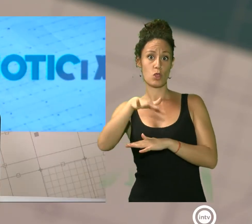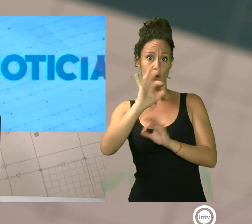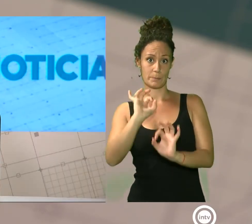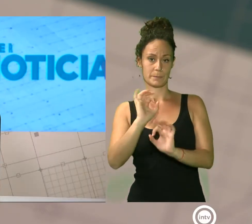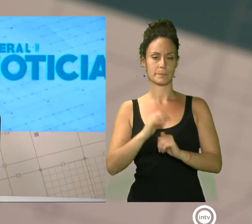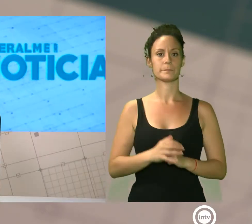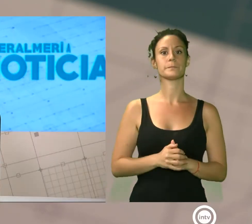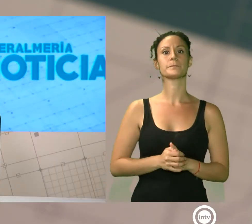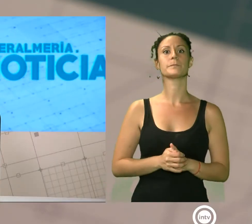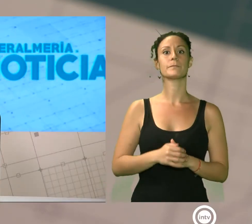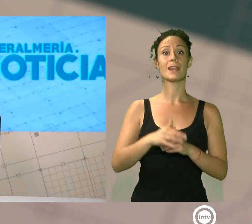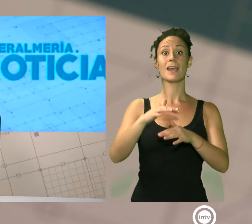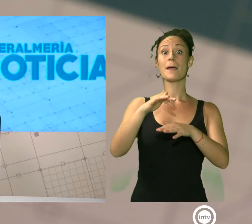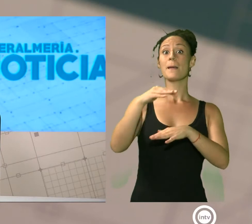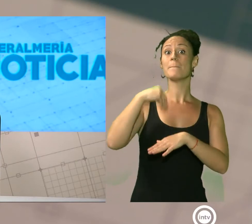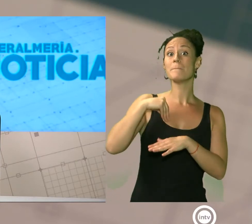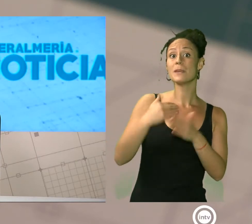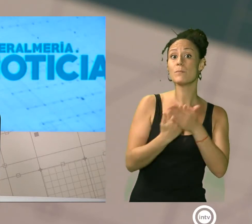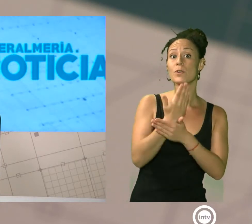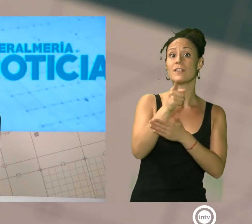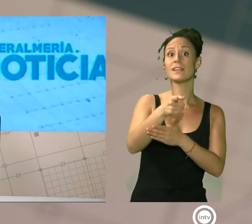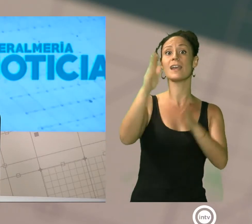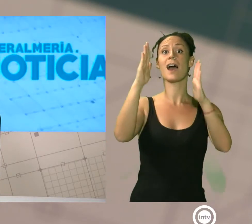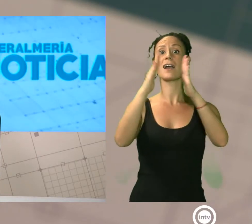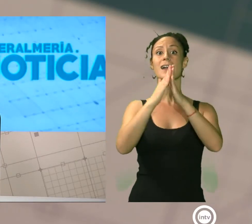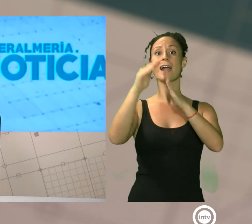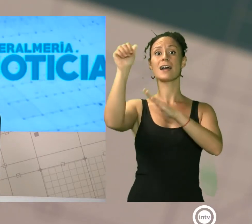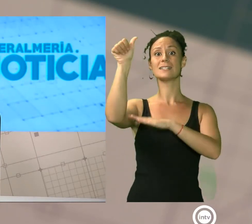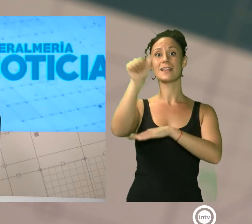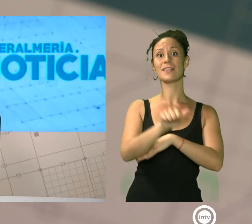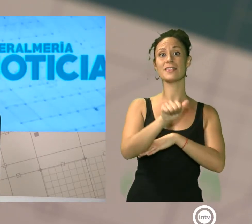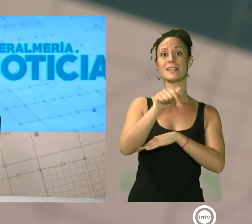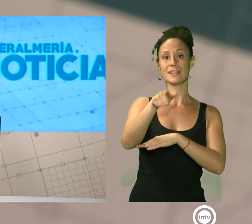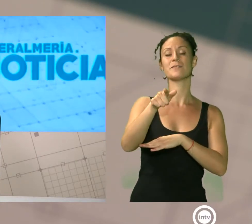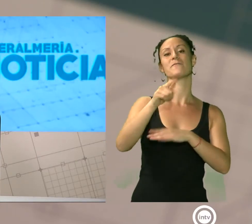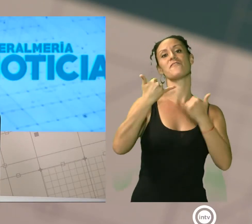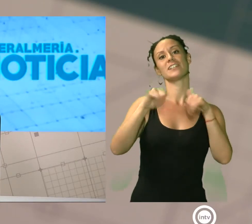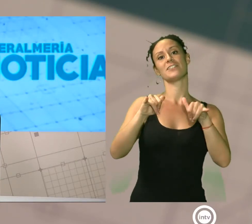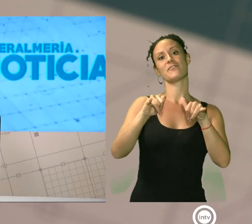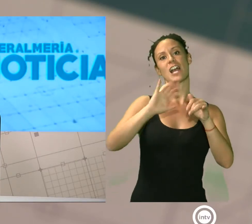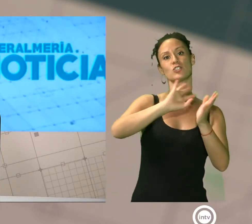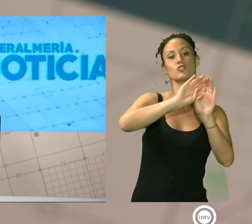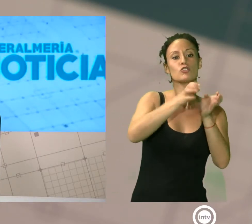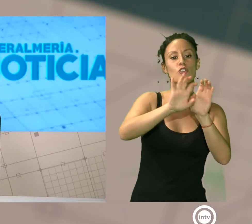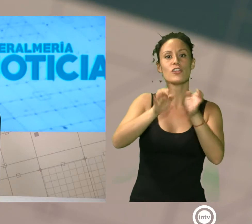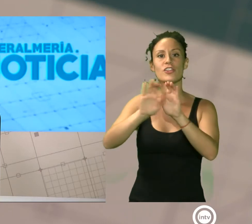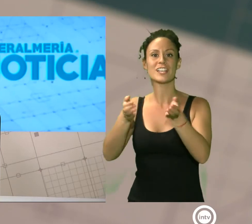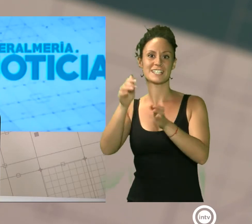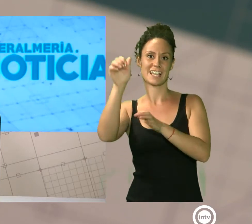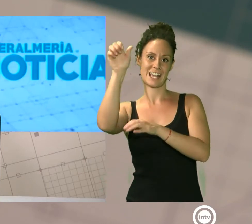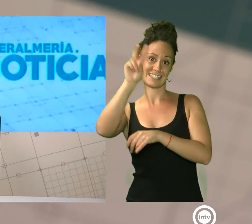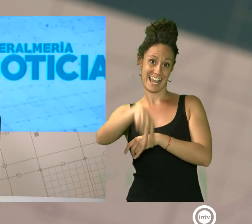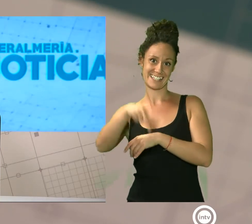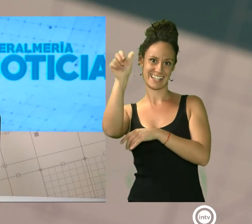la misma jornada, la Casa del Cine acogió la entrega de premios del Festival Chocillas desde Cine, una gala en la que el alumnado de este centro